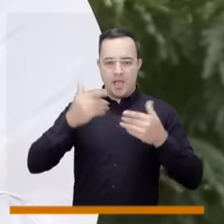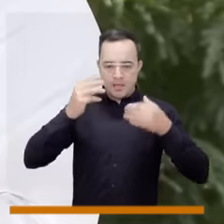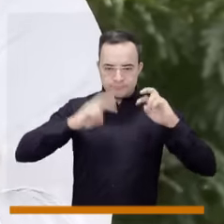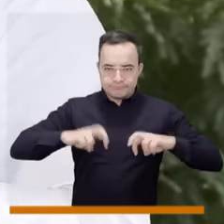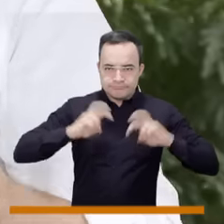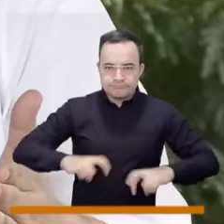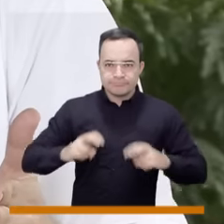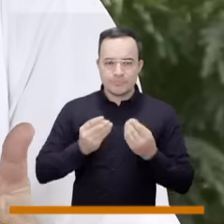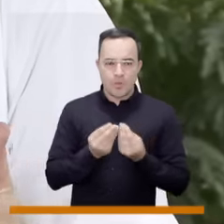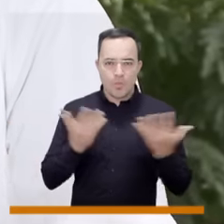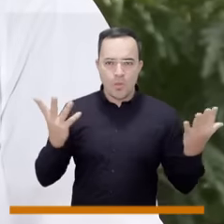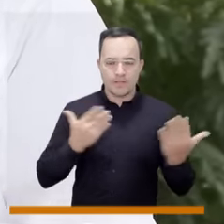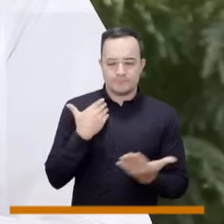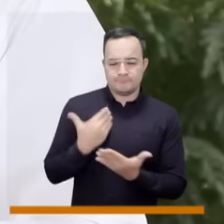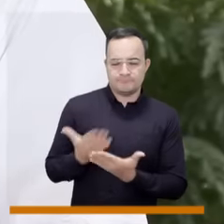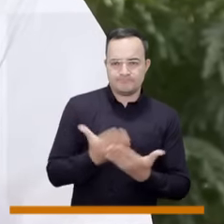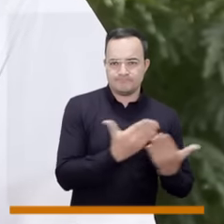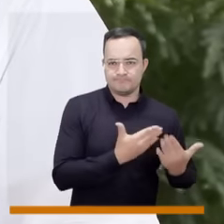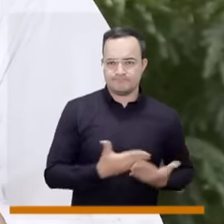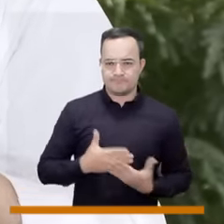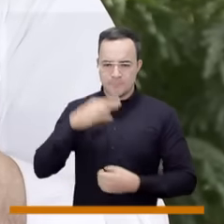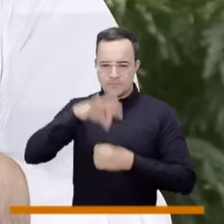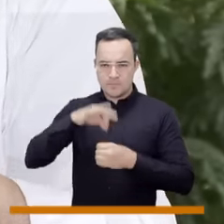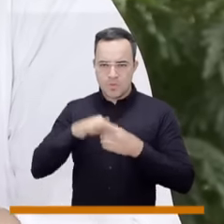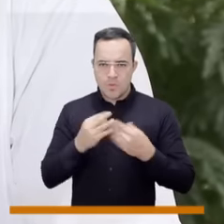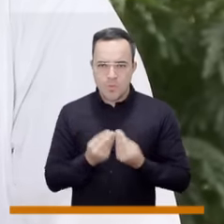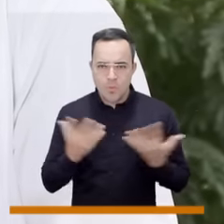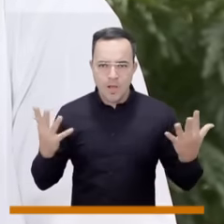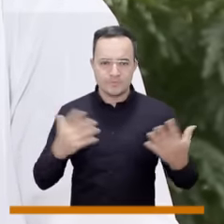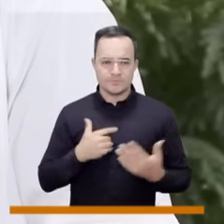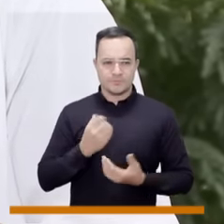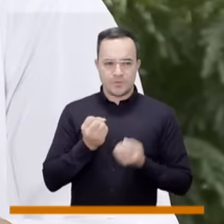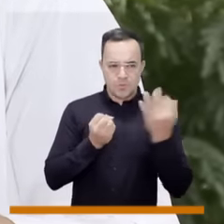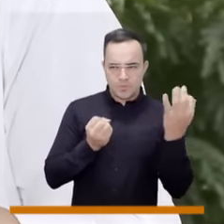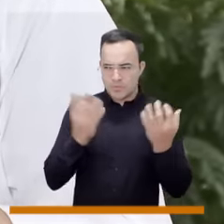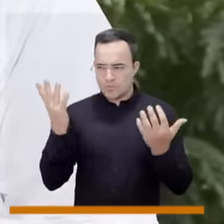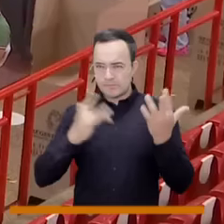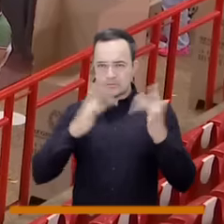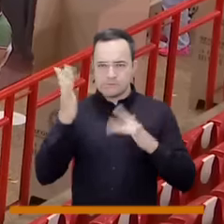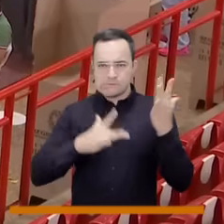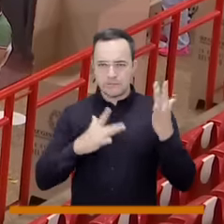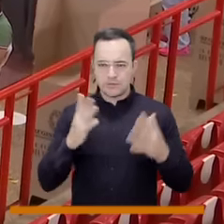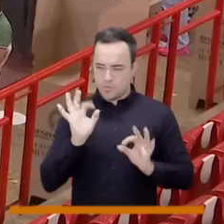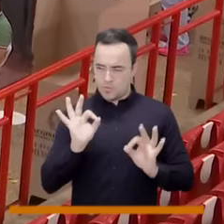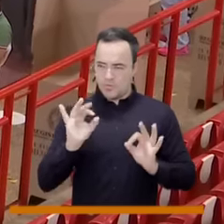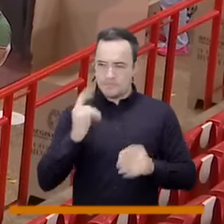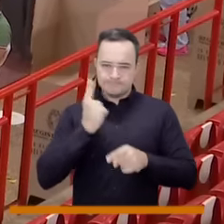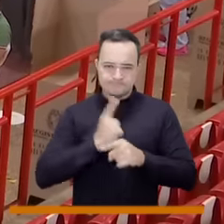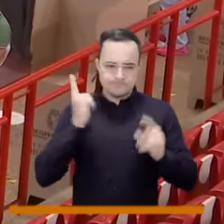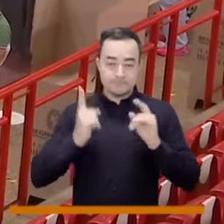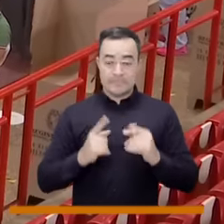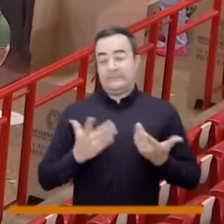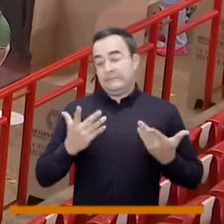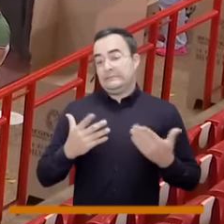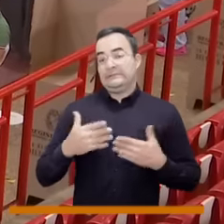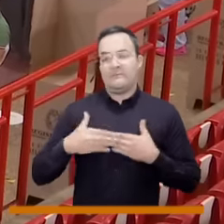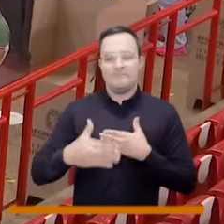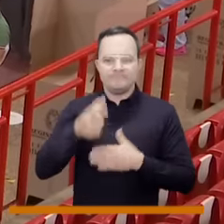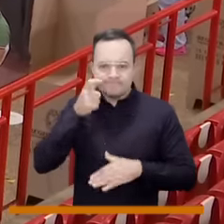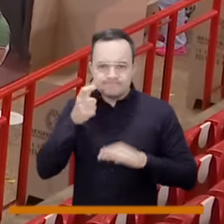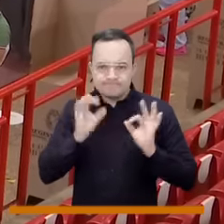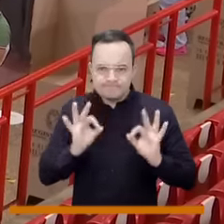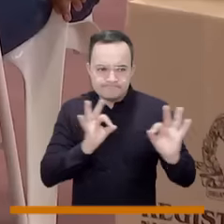sino en los días posteriores donde viene la defensa del voto, los escrutinios, donde se entra a verificar que todos los números